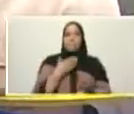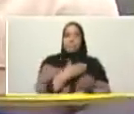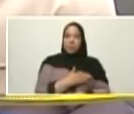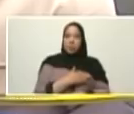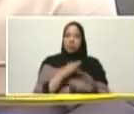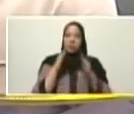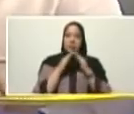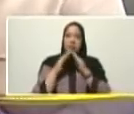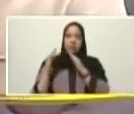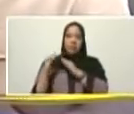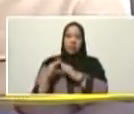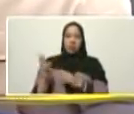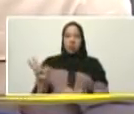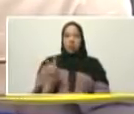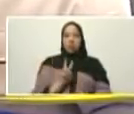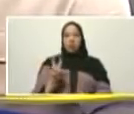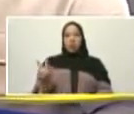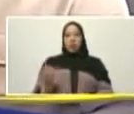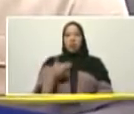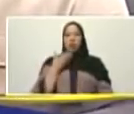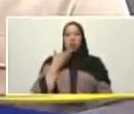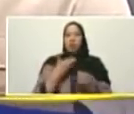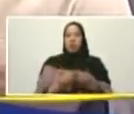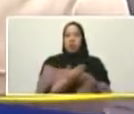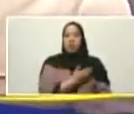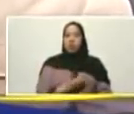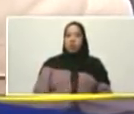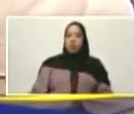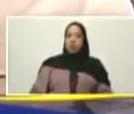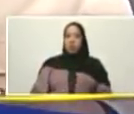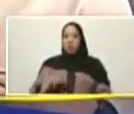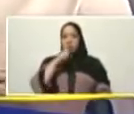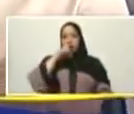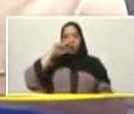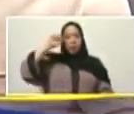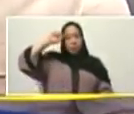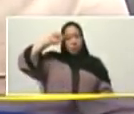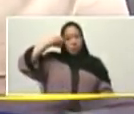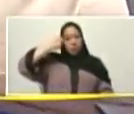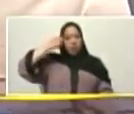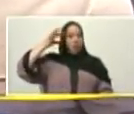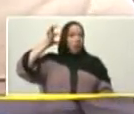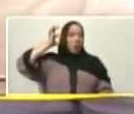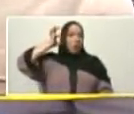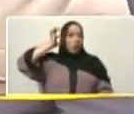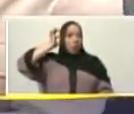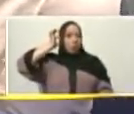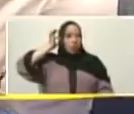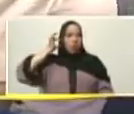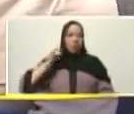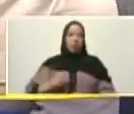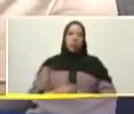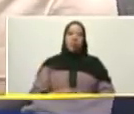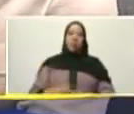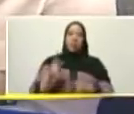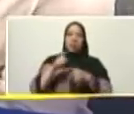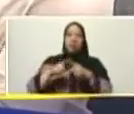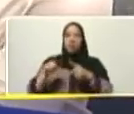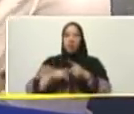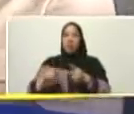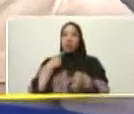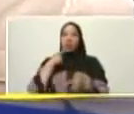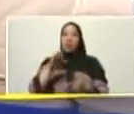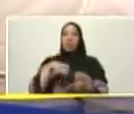Venezuela así que presidente con el recuerdo de nuestras mujeres de Eulalia con el testimonio